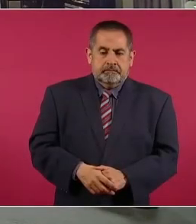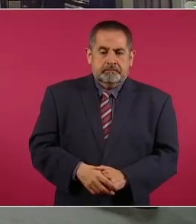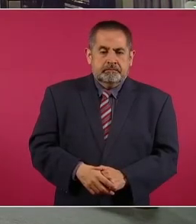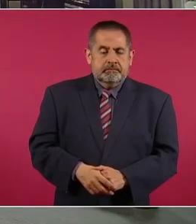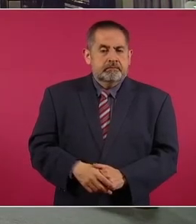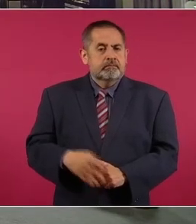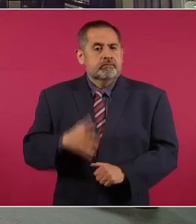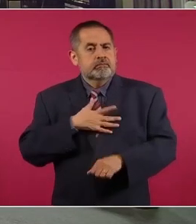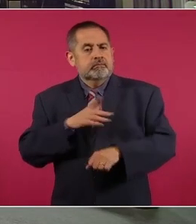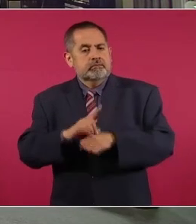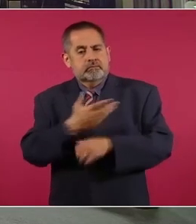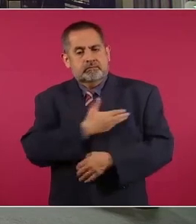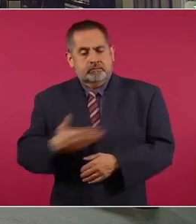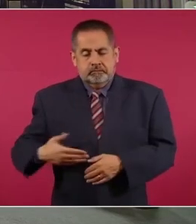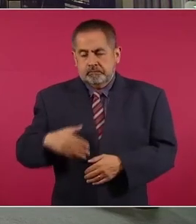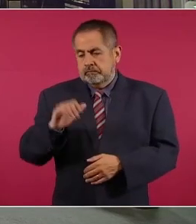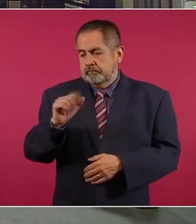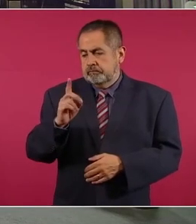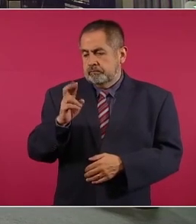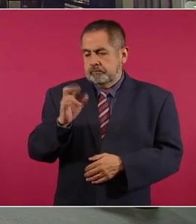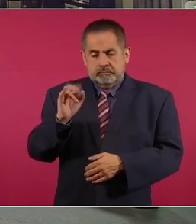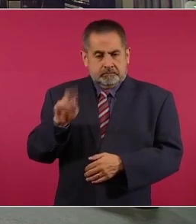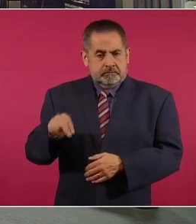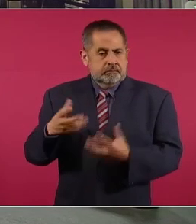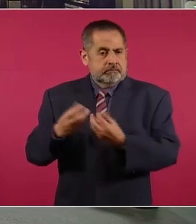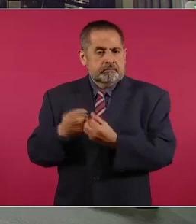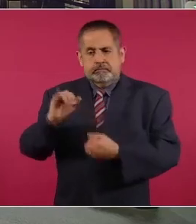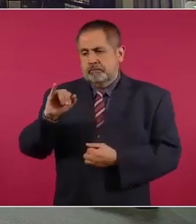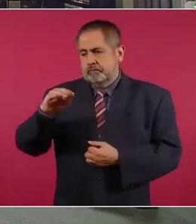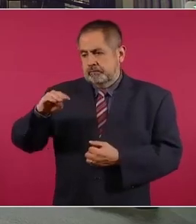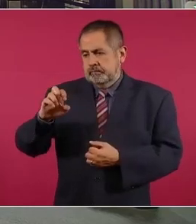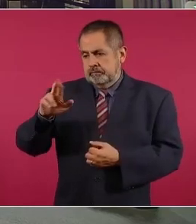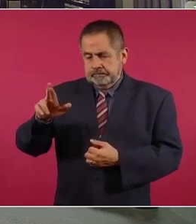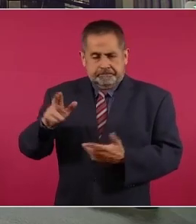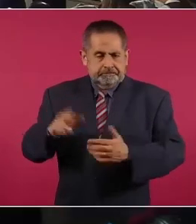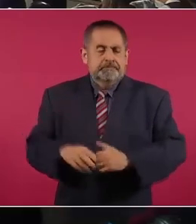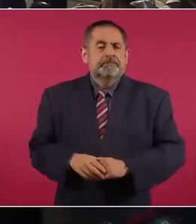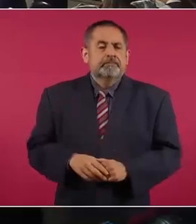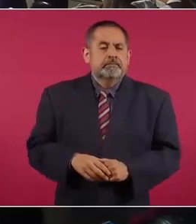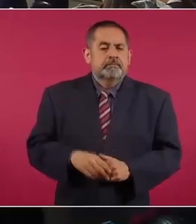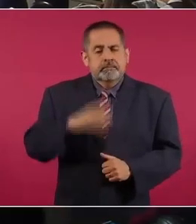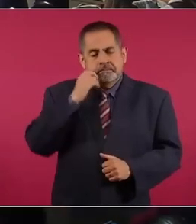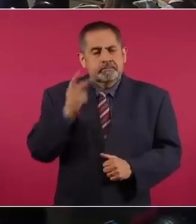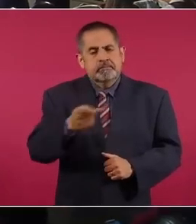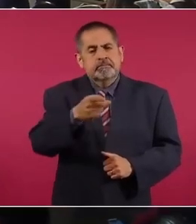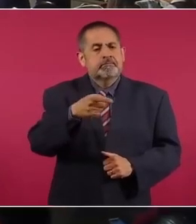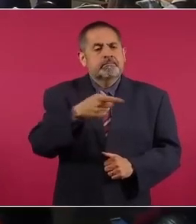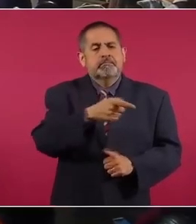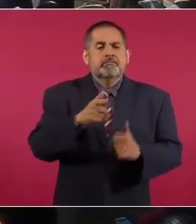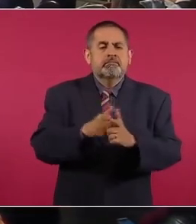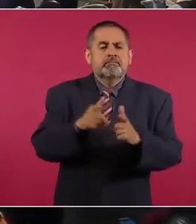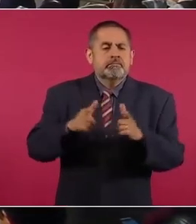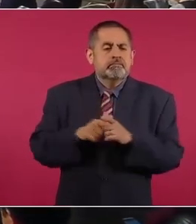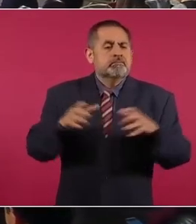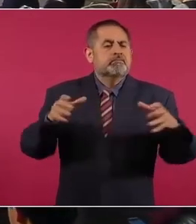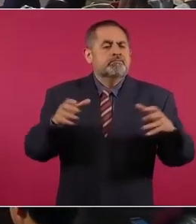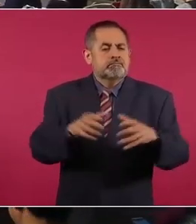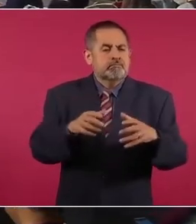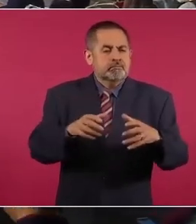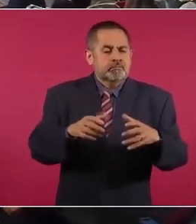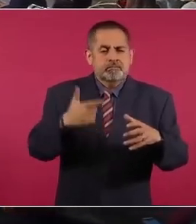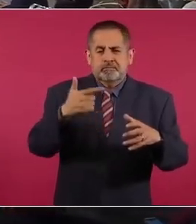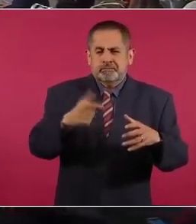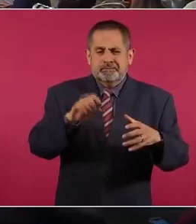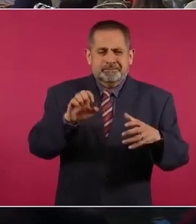Buenos días, presidente. Adriana Estela Flores de Imer Noticias. Yo hoy quiero preguntar acerca del informe que presentó el Grupo Interdisciplinario de